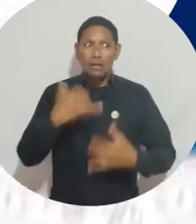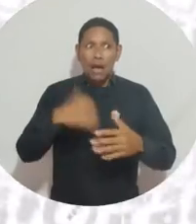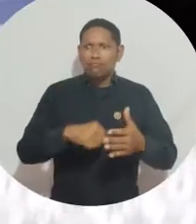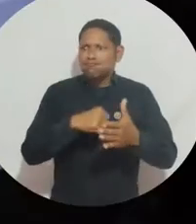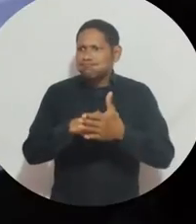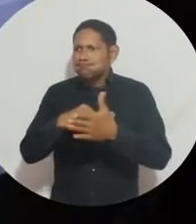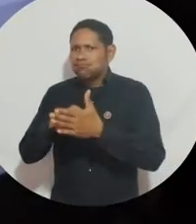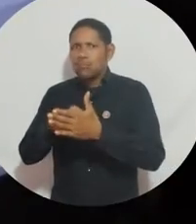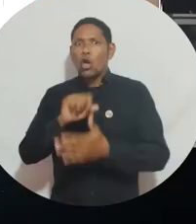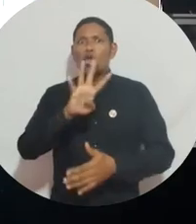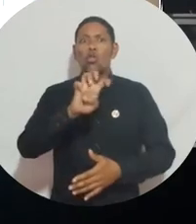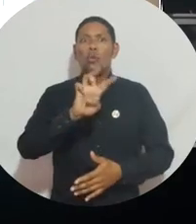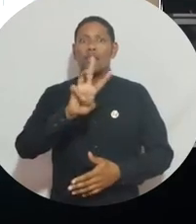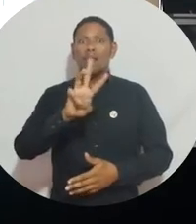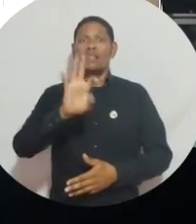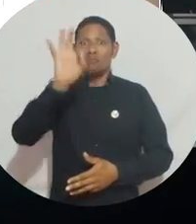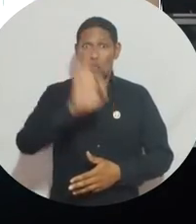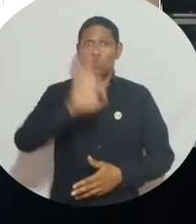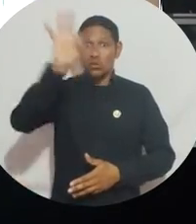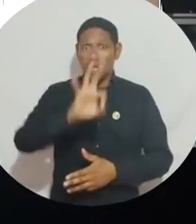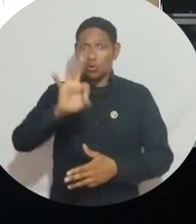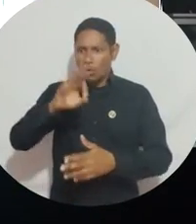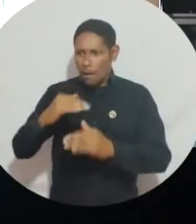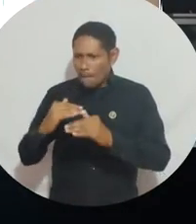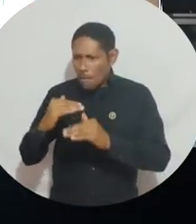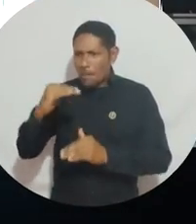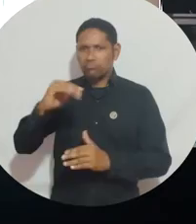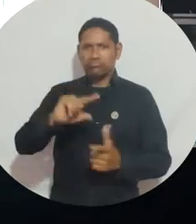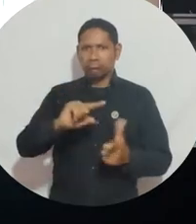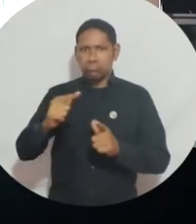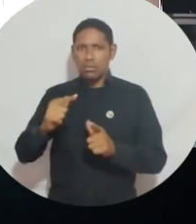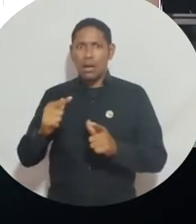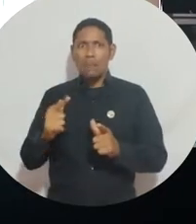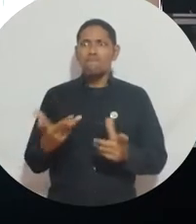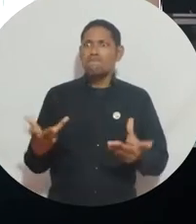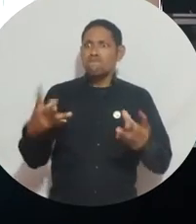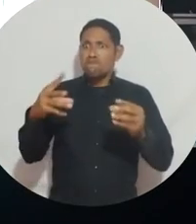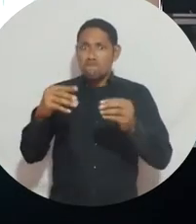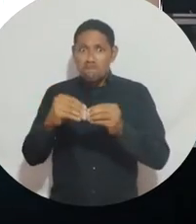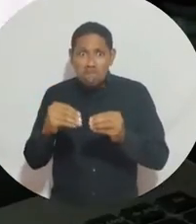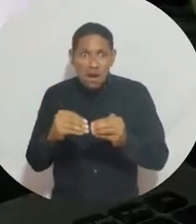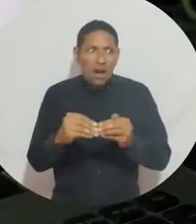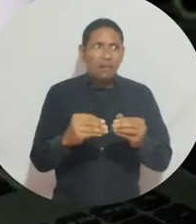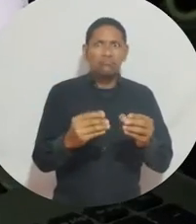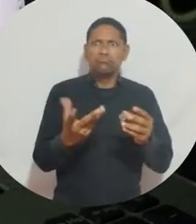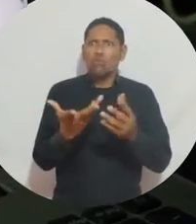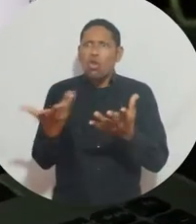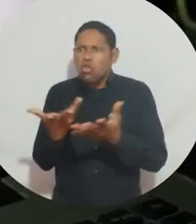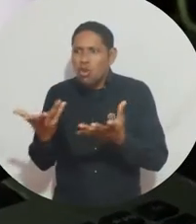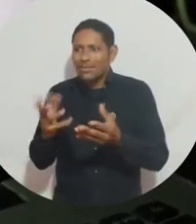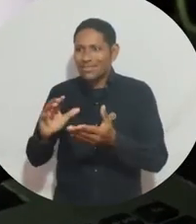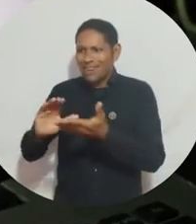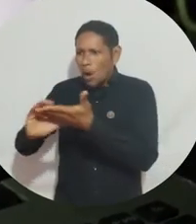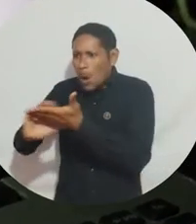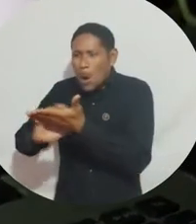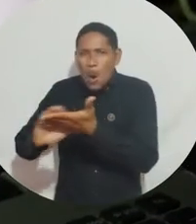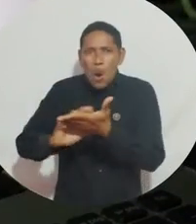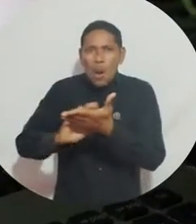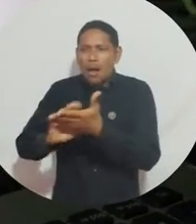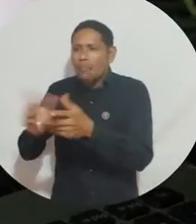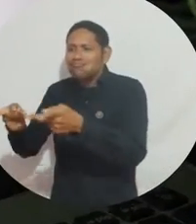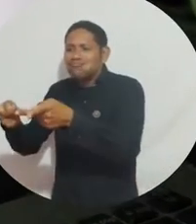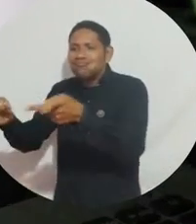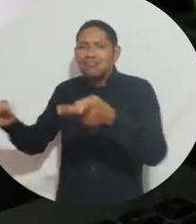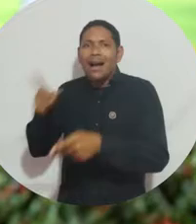En este momento ya hemos recaudado ya el 93% aproximadamente. Las locaciones que se van a intervenir es el ala de las